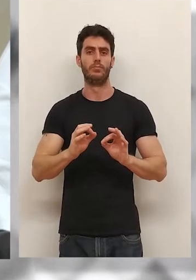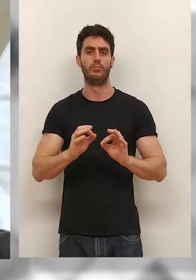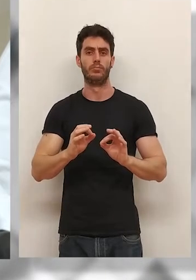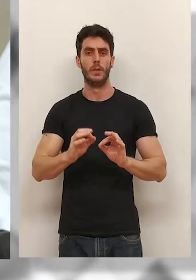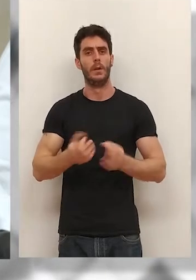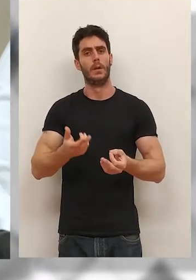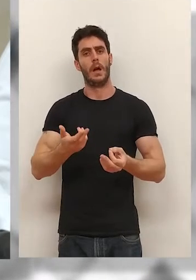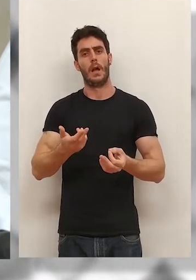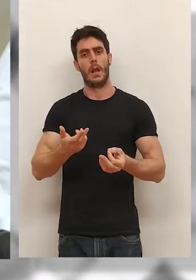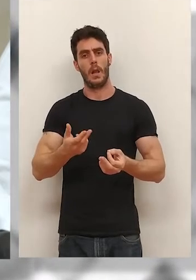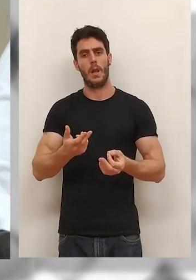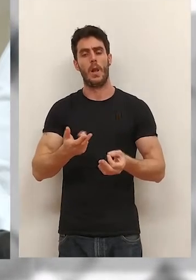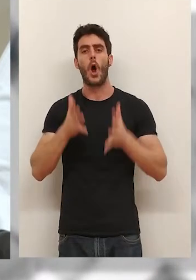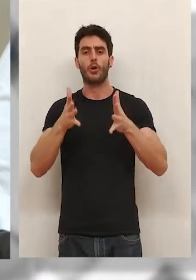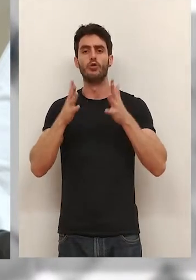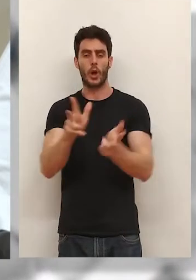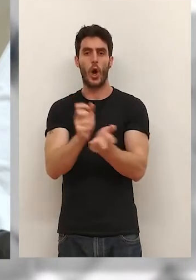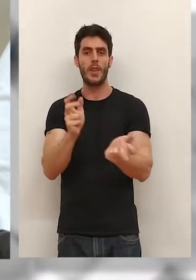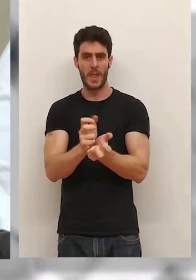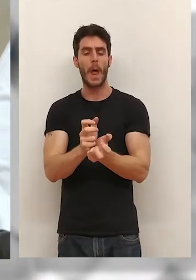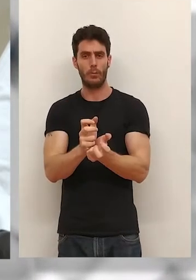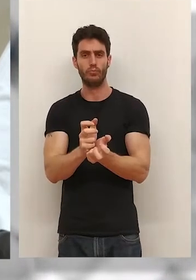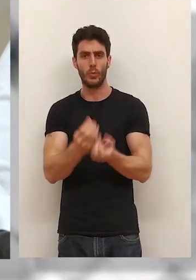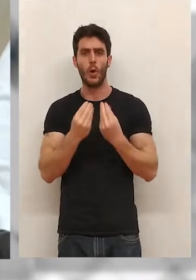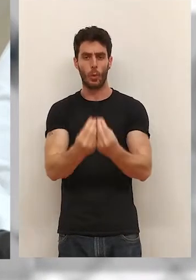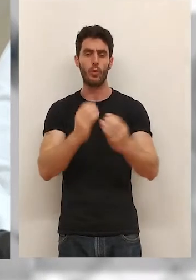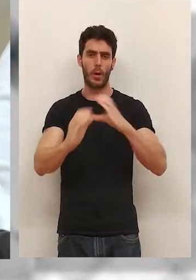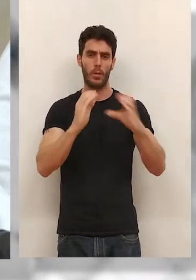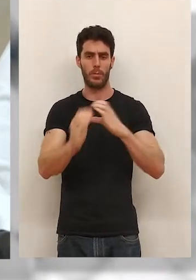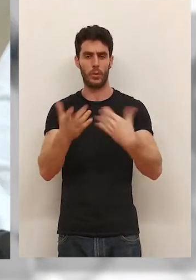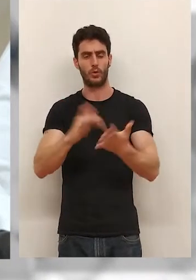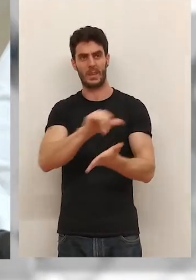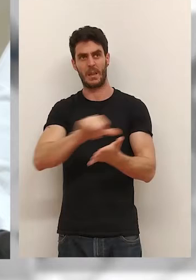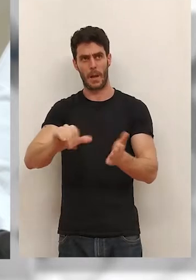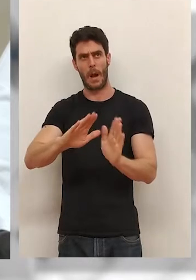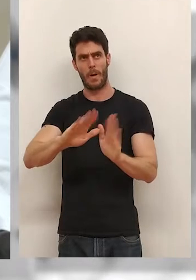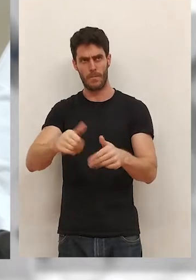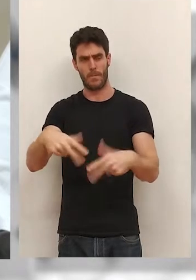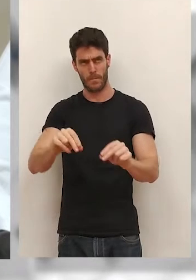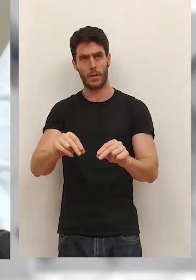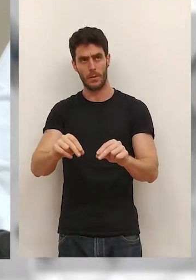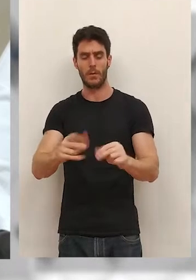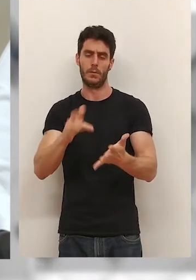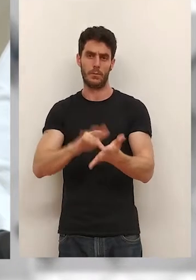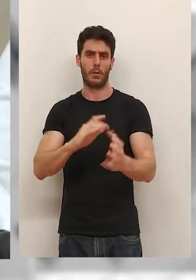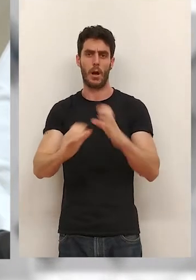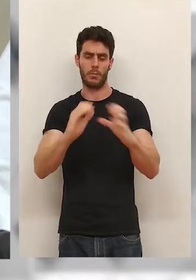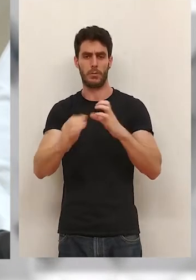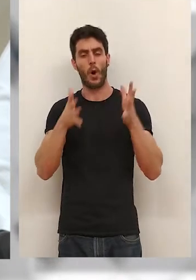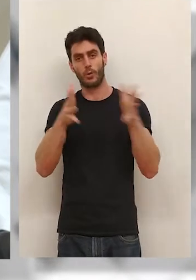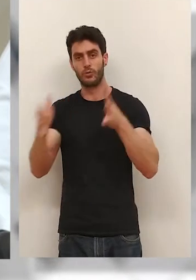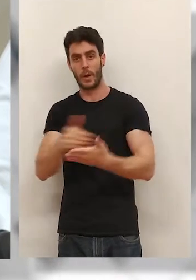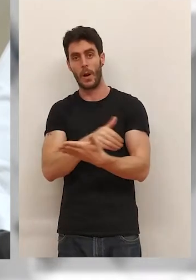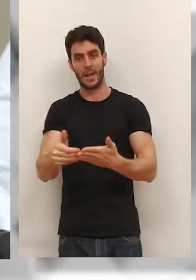decían que planteamos que esta semana, una vez que finalizara pues las conversaciones que están teniendo con los consejeros